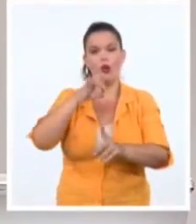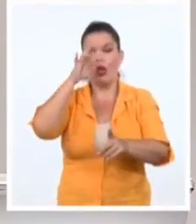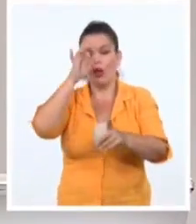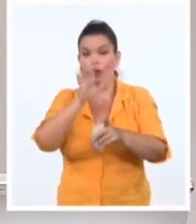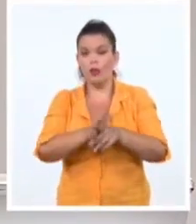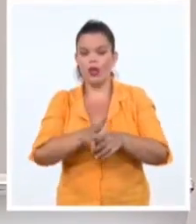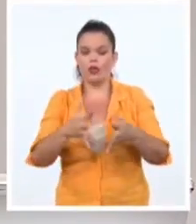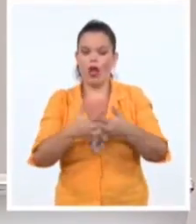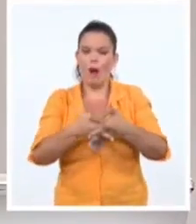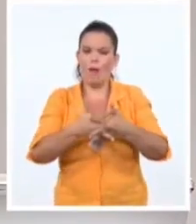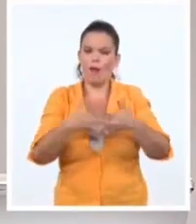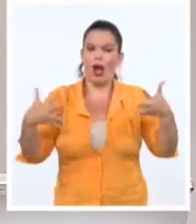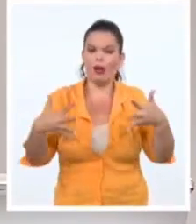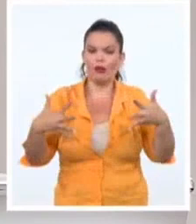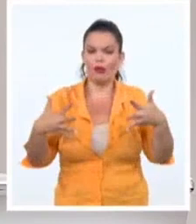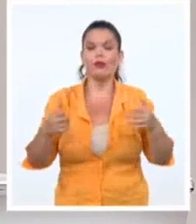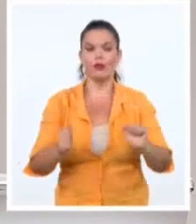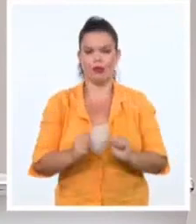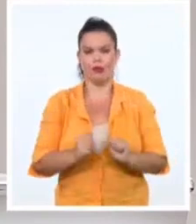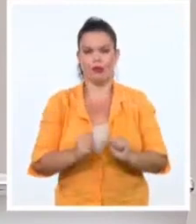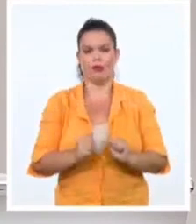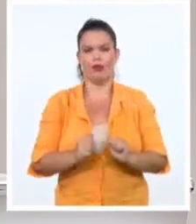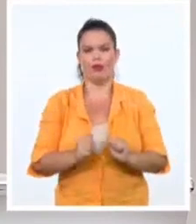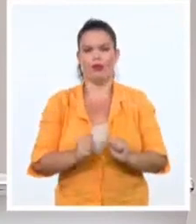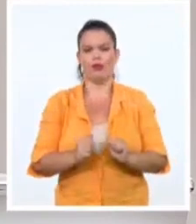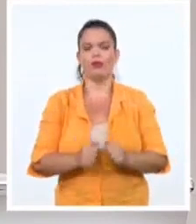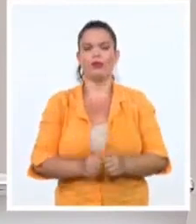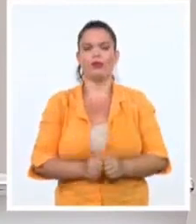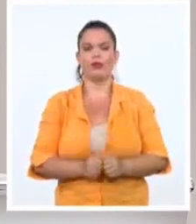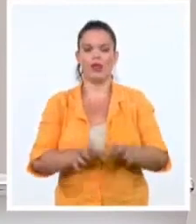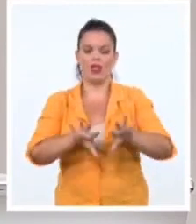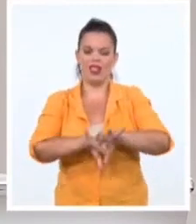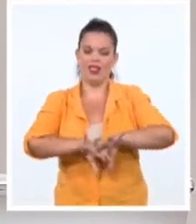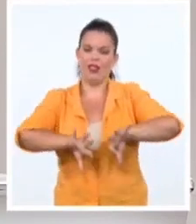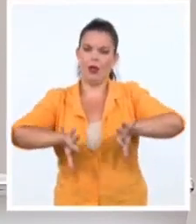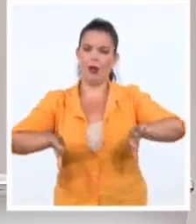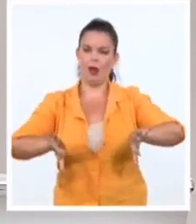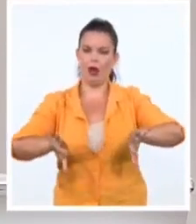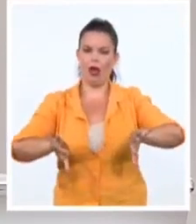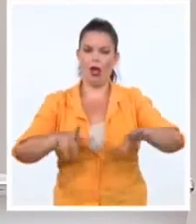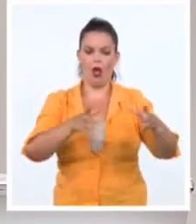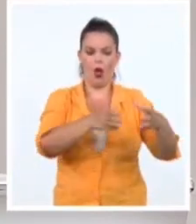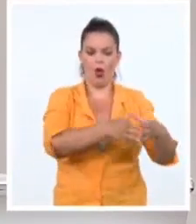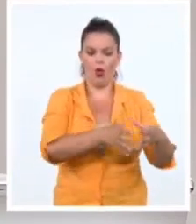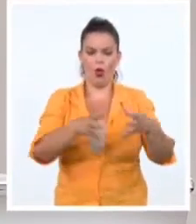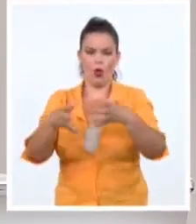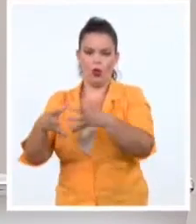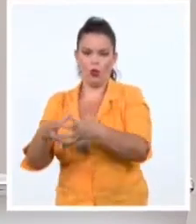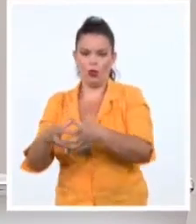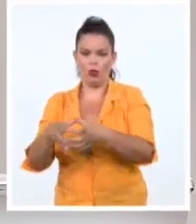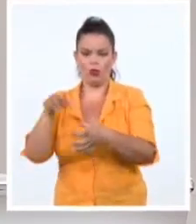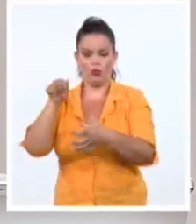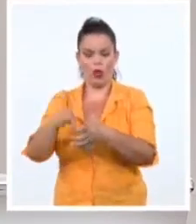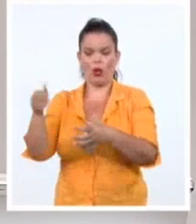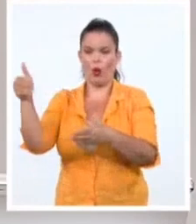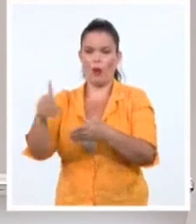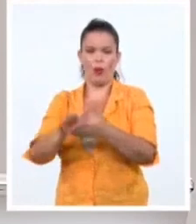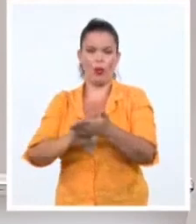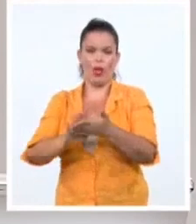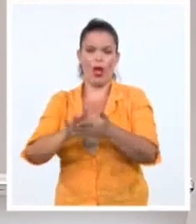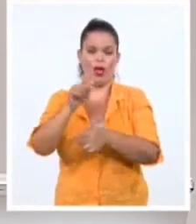de la población, desplazar a la porción de la ciudadanía que actúa de manera neutral hacia